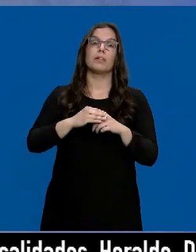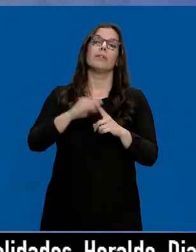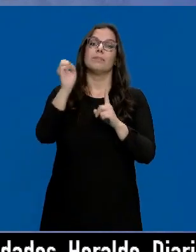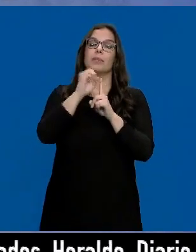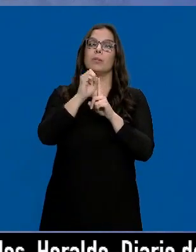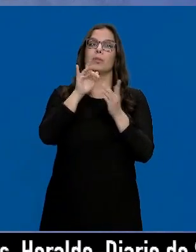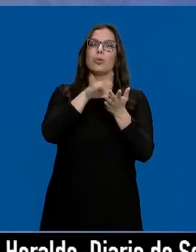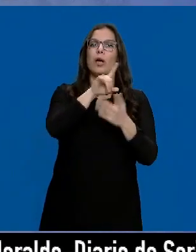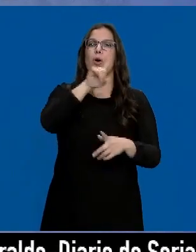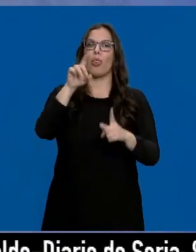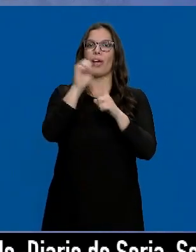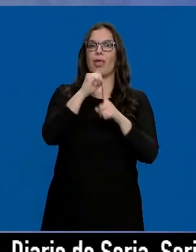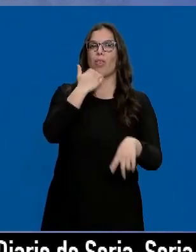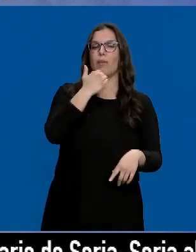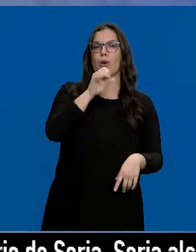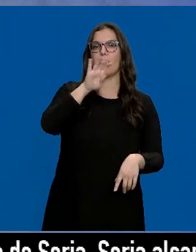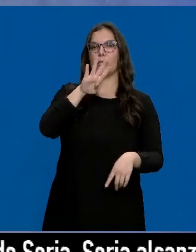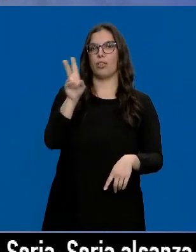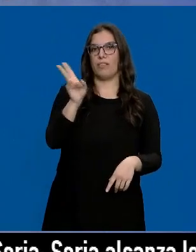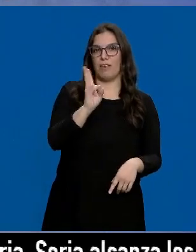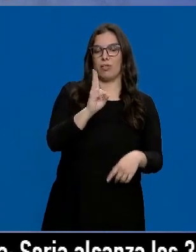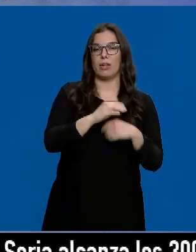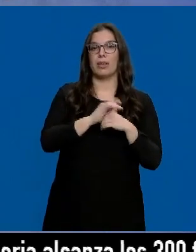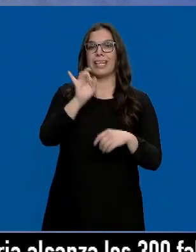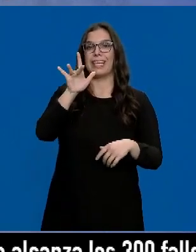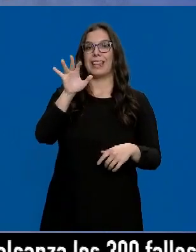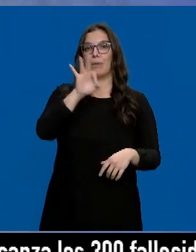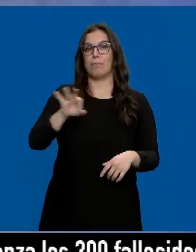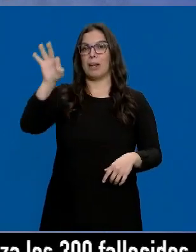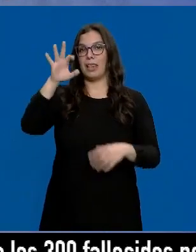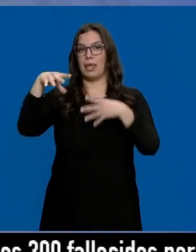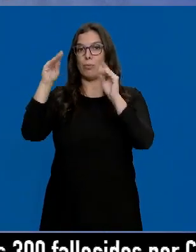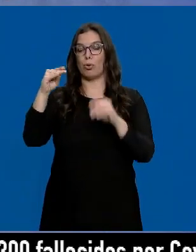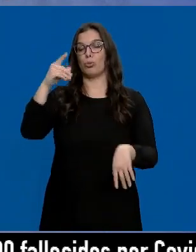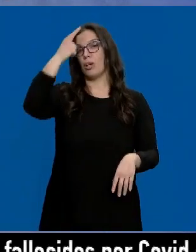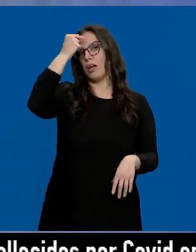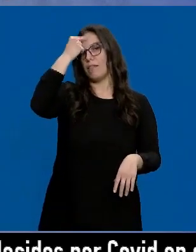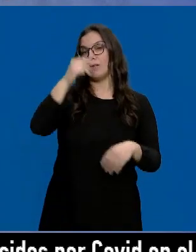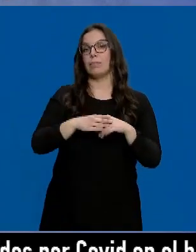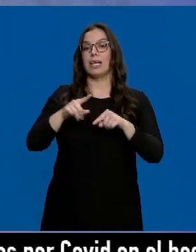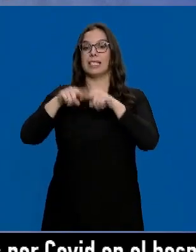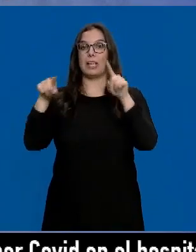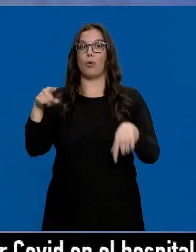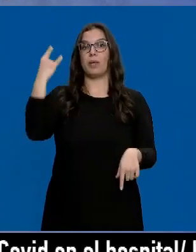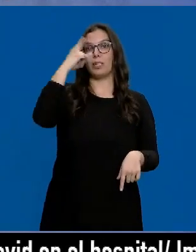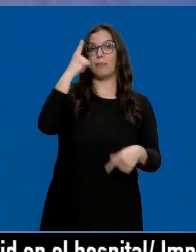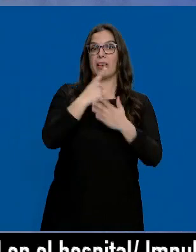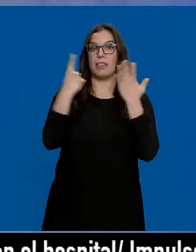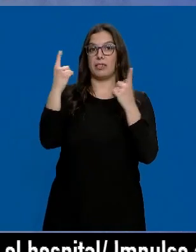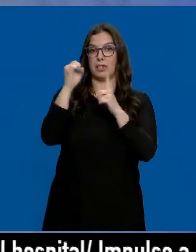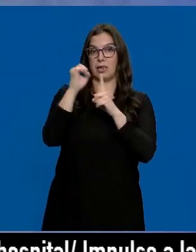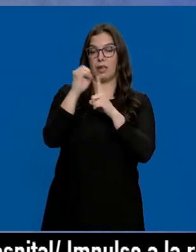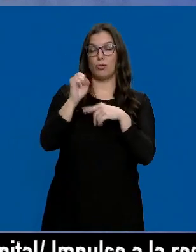marcarán 11 grados en Zamora, 14 en Valladolid, 15 en Palencia, Burgos y Ávila. En Segovia y Salamanca tendrán 16